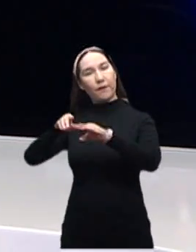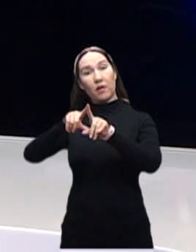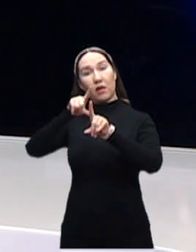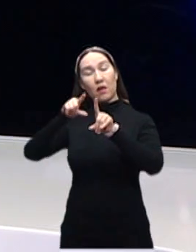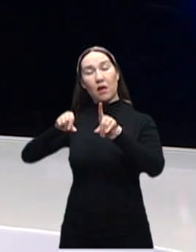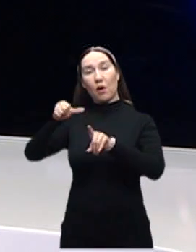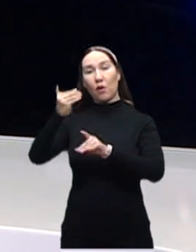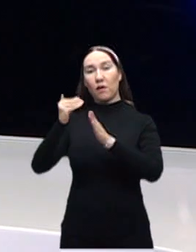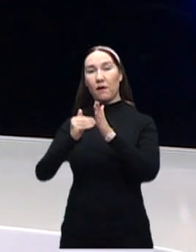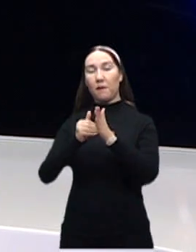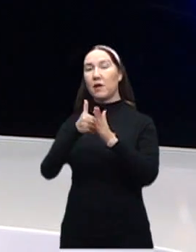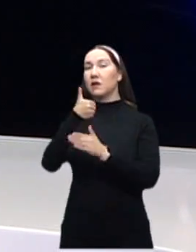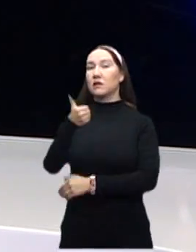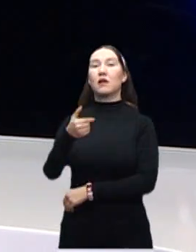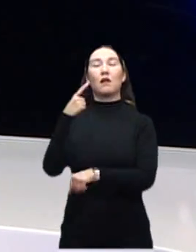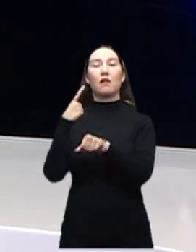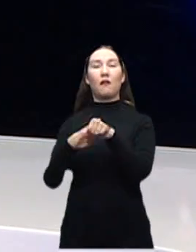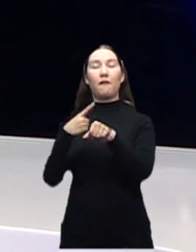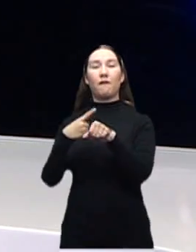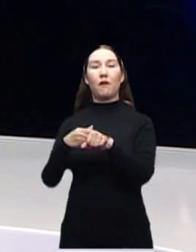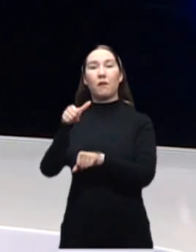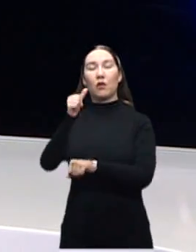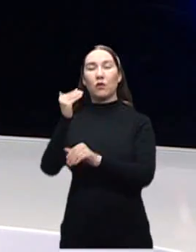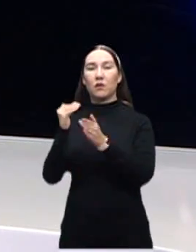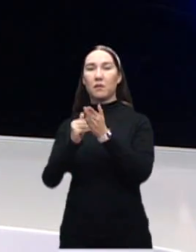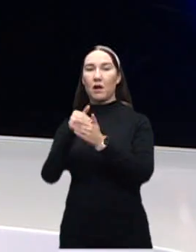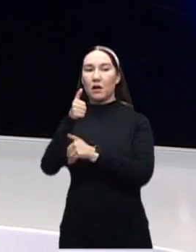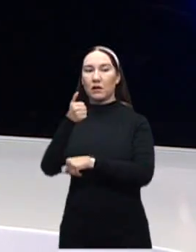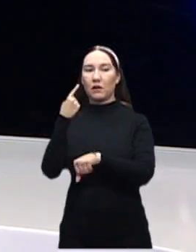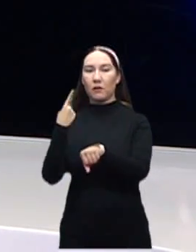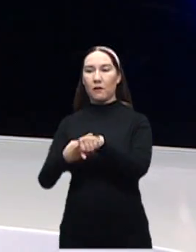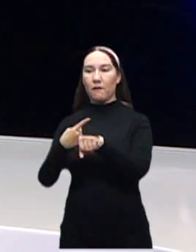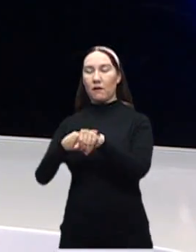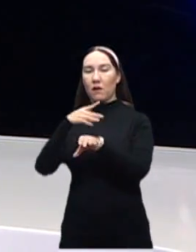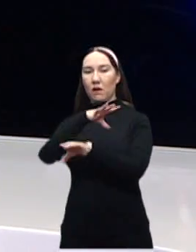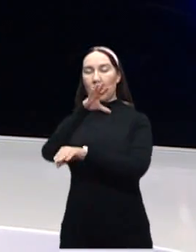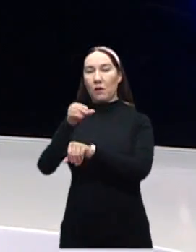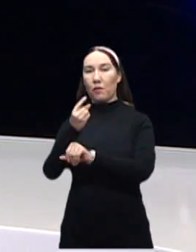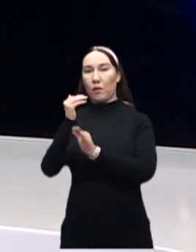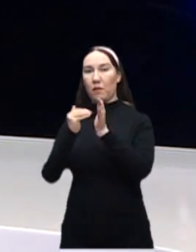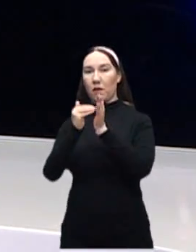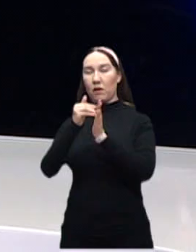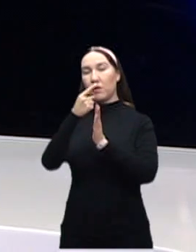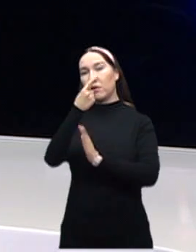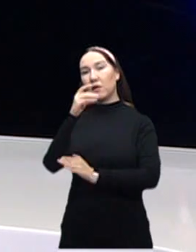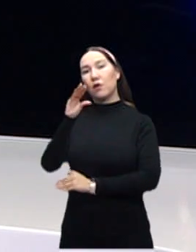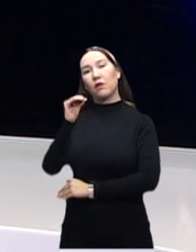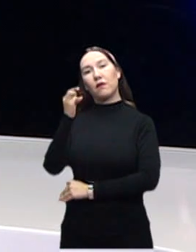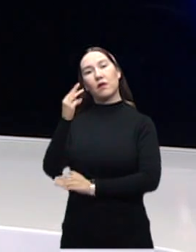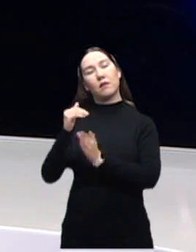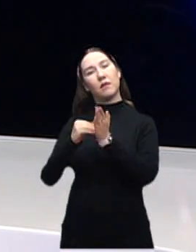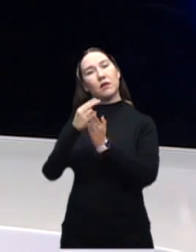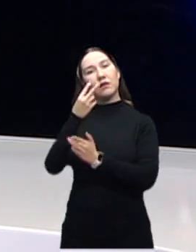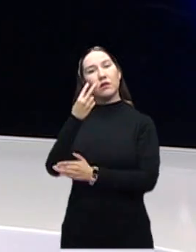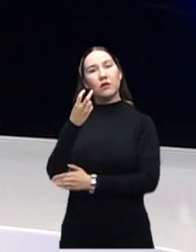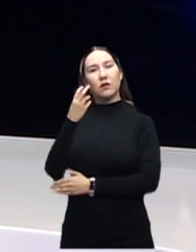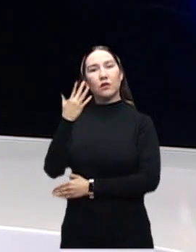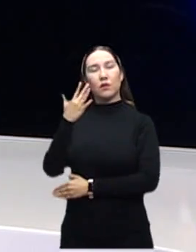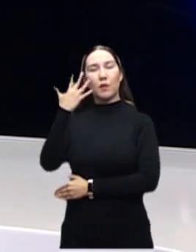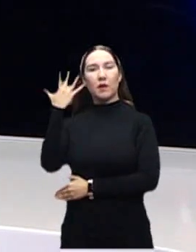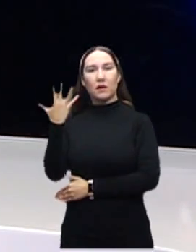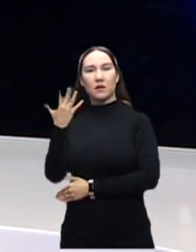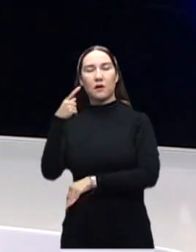.006 casos, se confirman 11.006 casos, un acumulado de 1.193.255